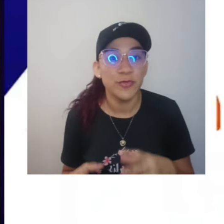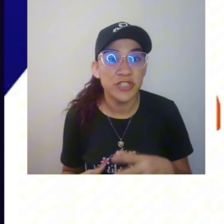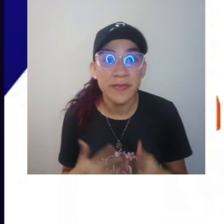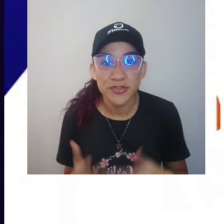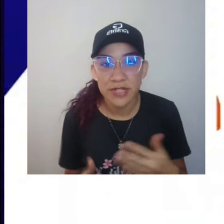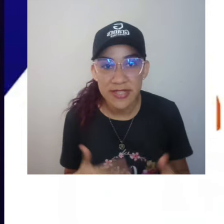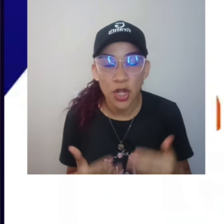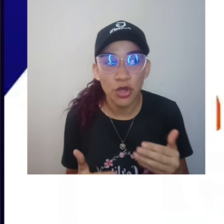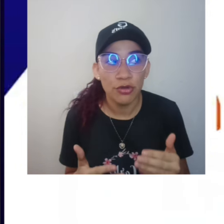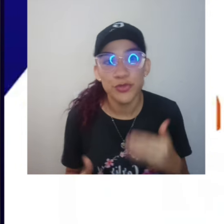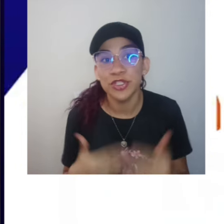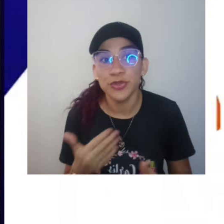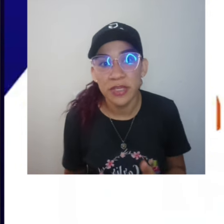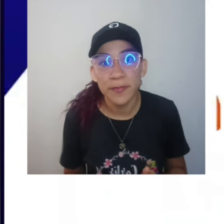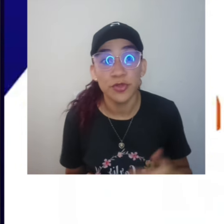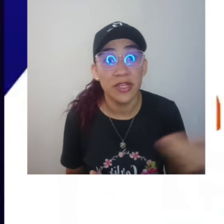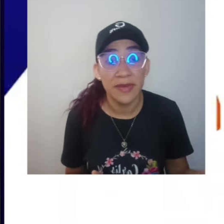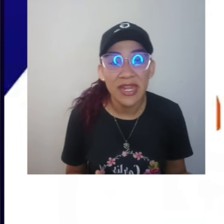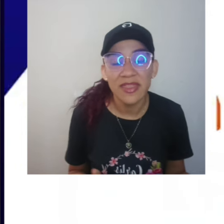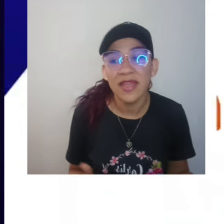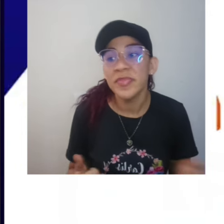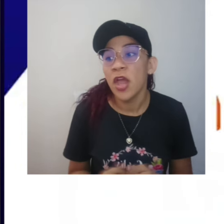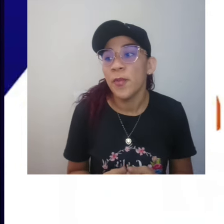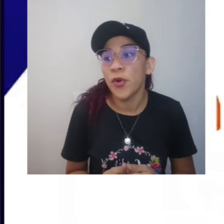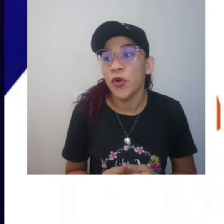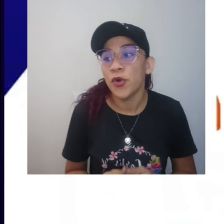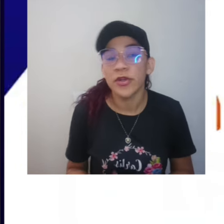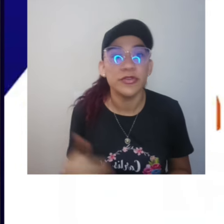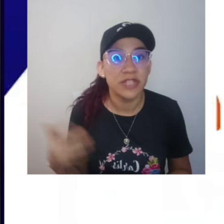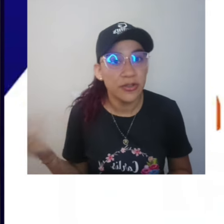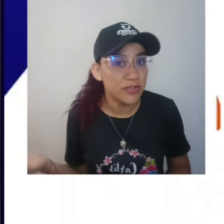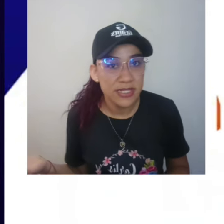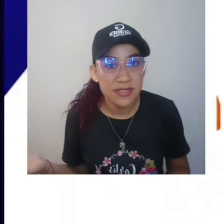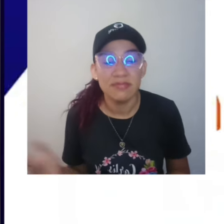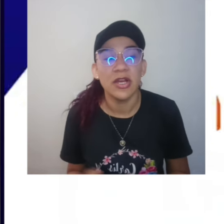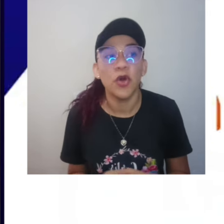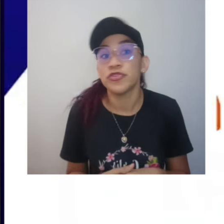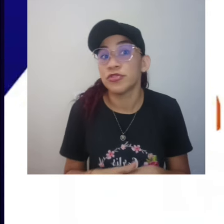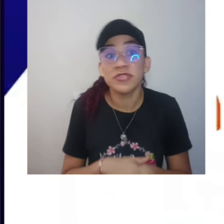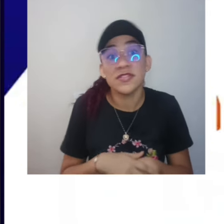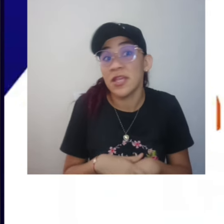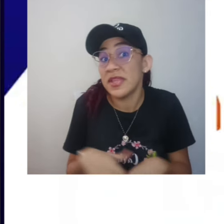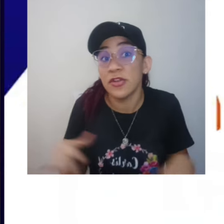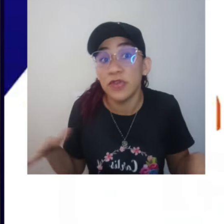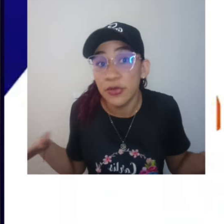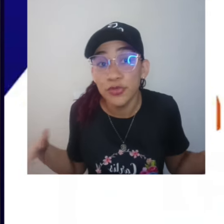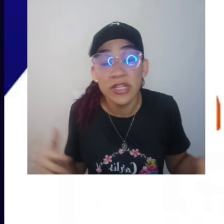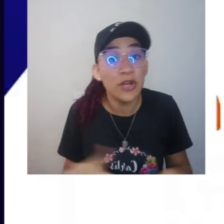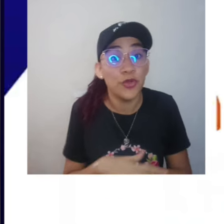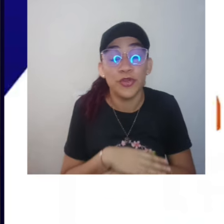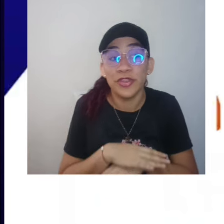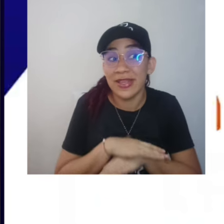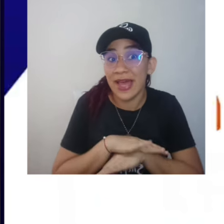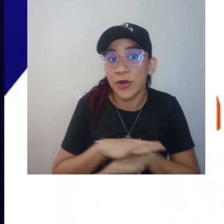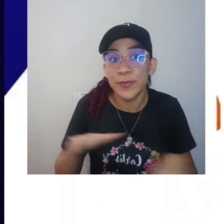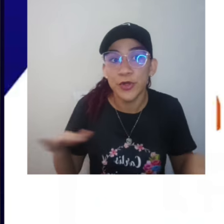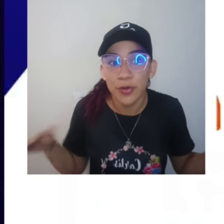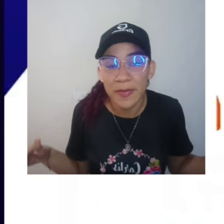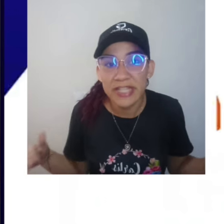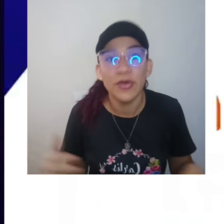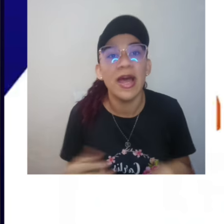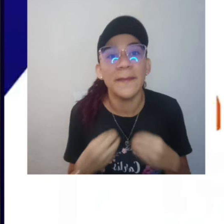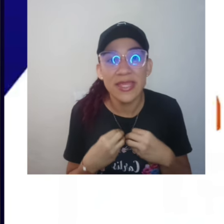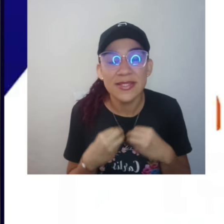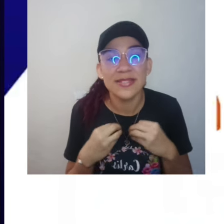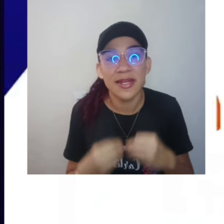que muchas personas lo sustituyen por té verde, por otras cosas. Otros sencillamente no les gusta, lo dejaron por